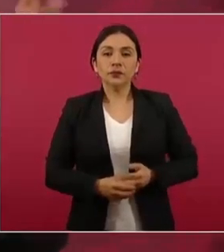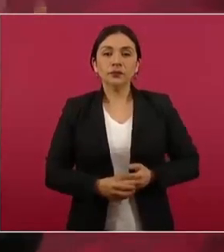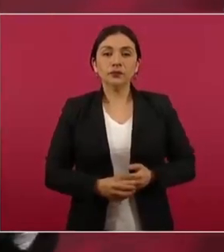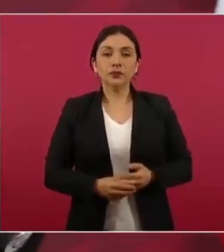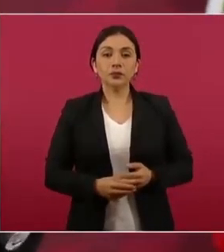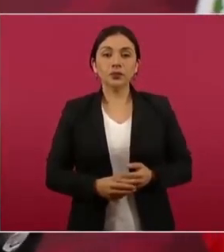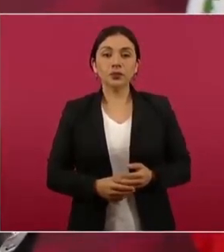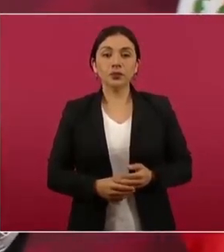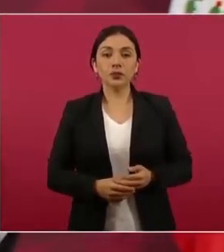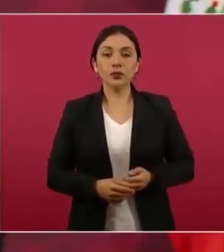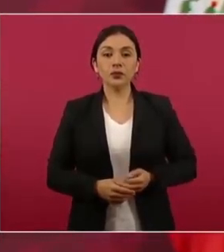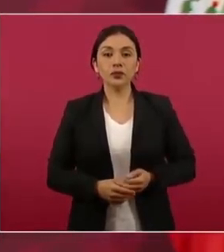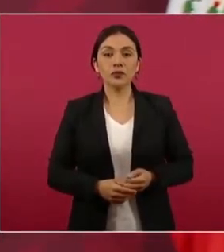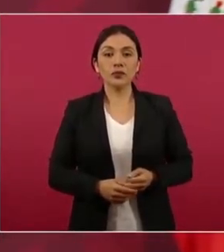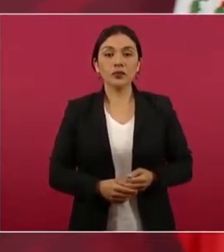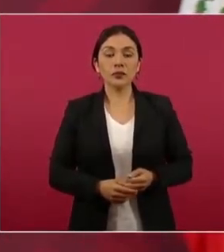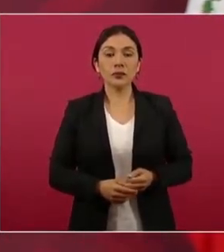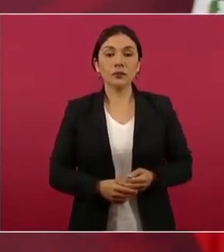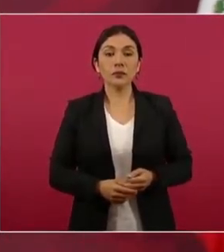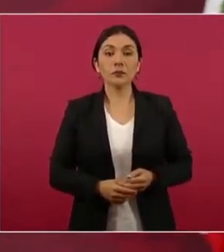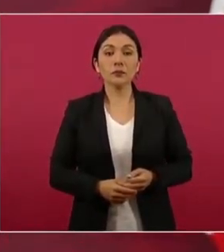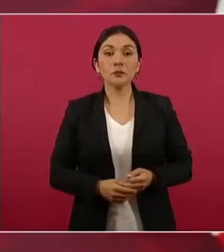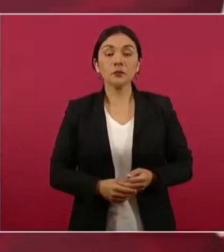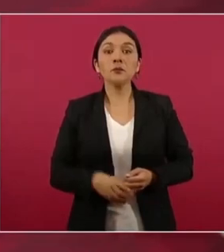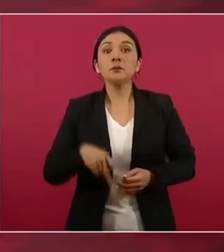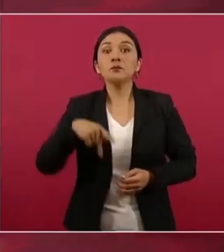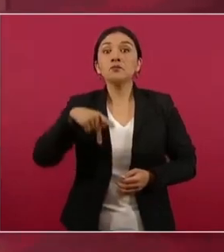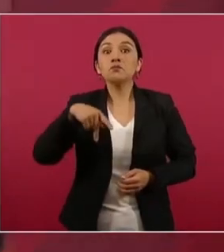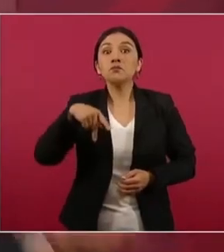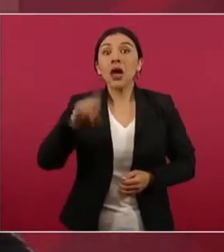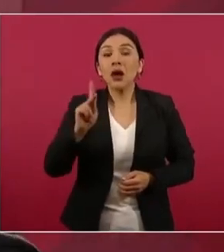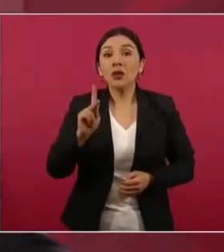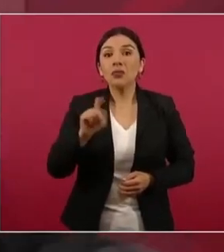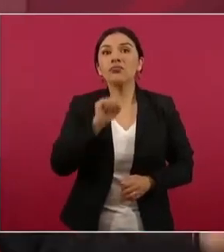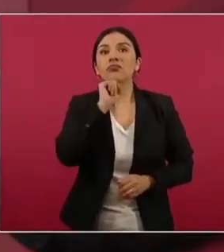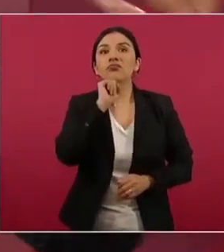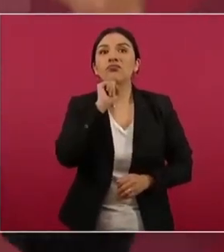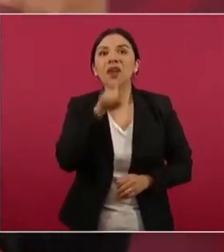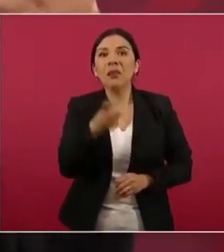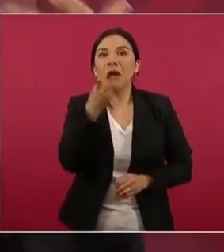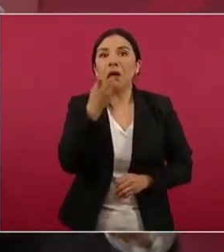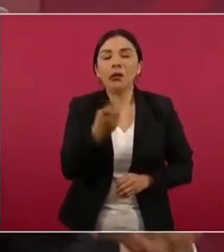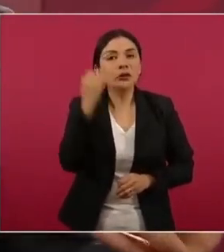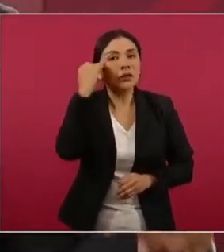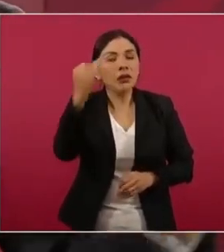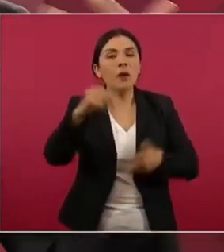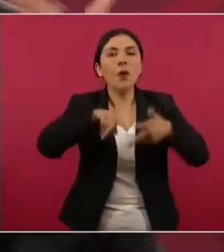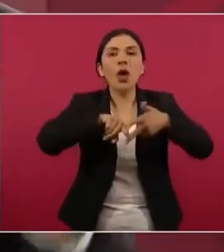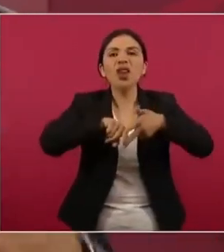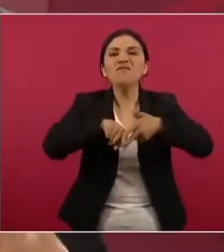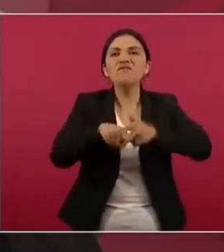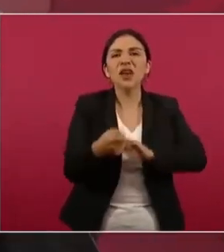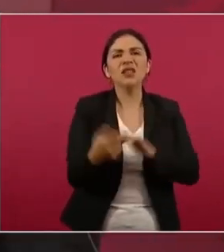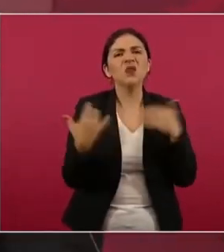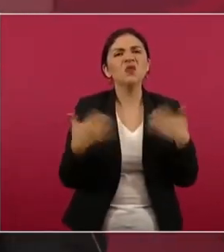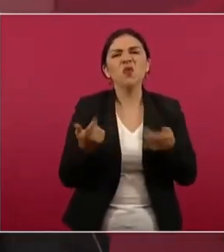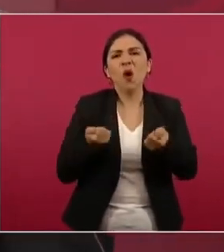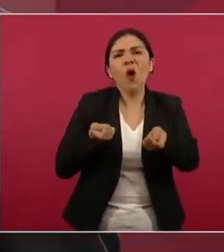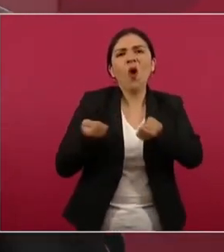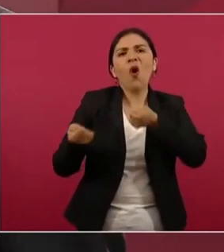pero un control de los medios. Ahí empezó también